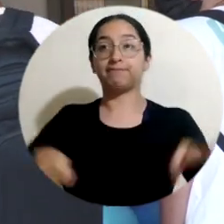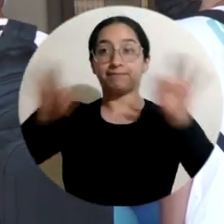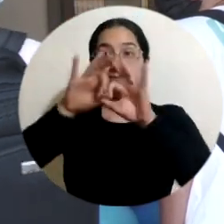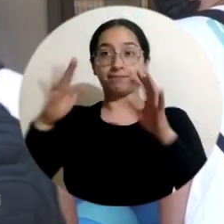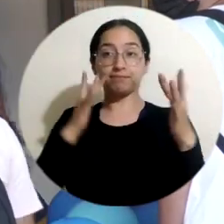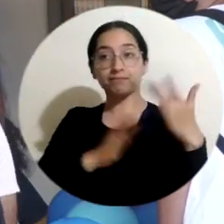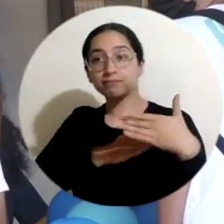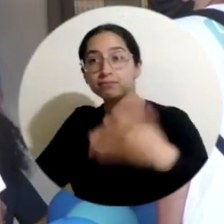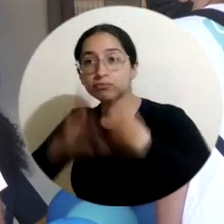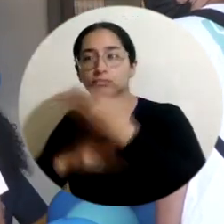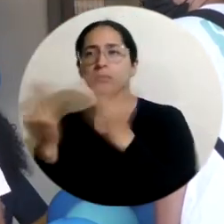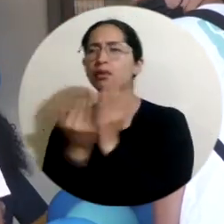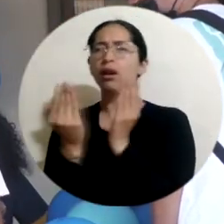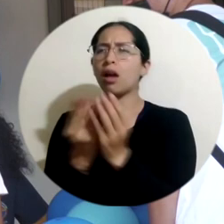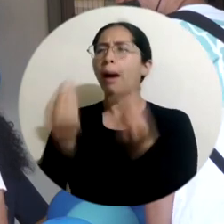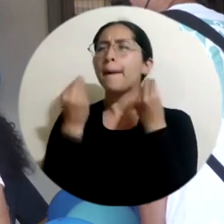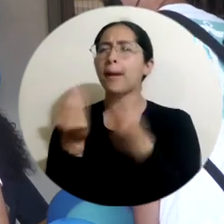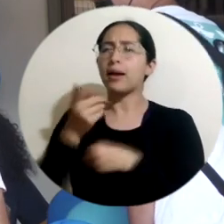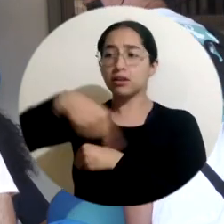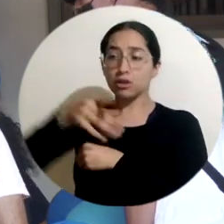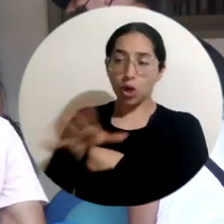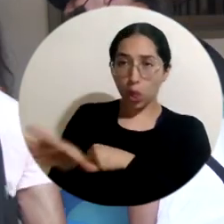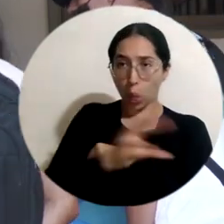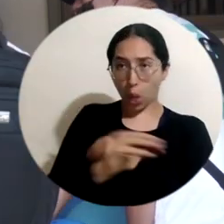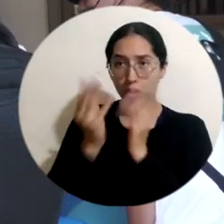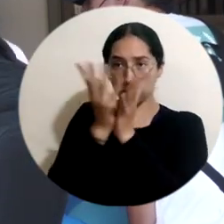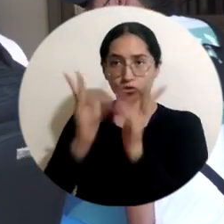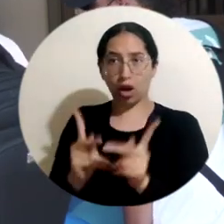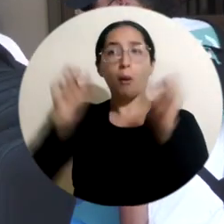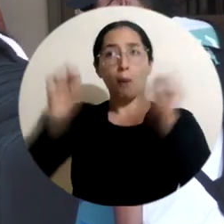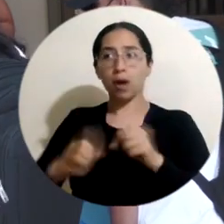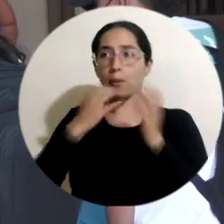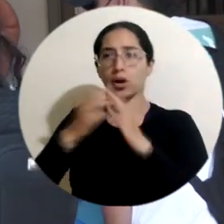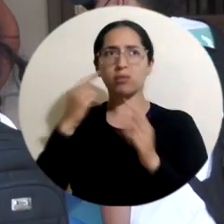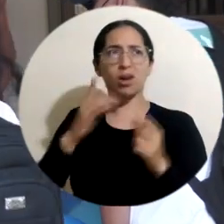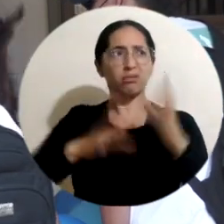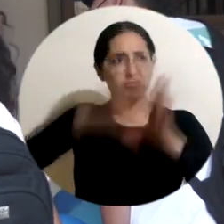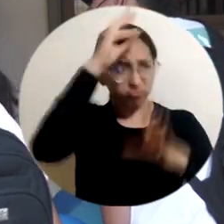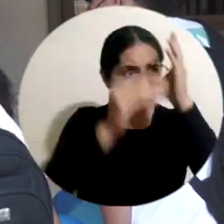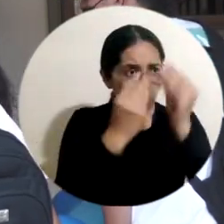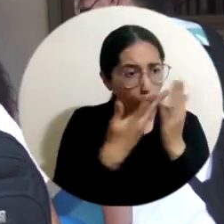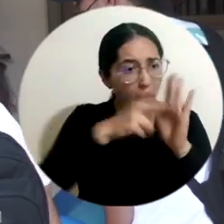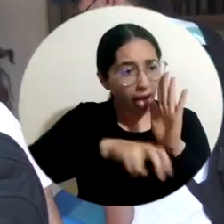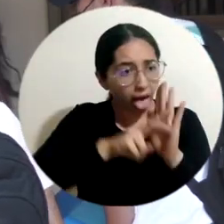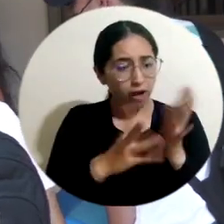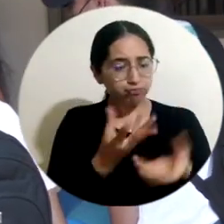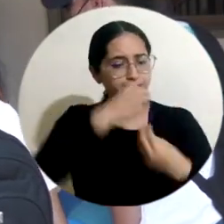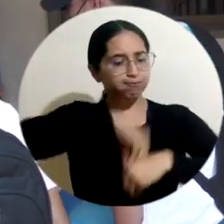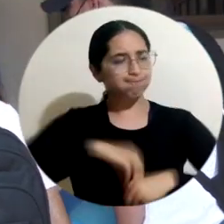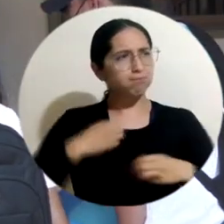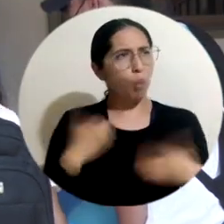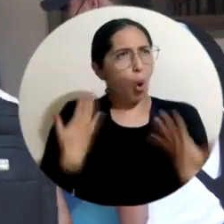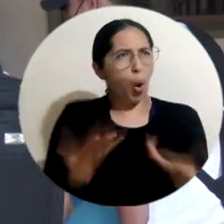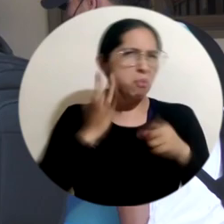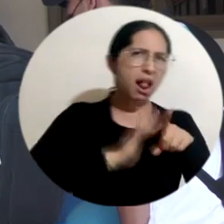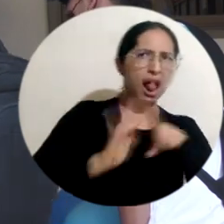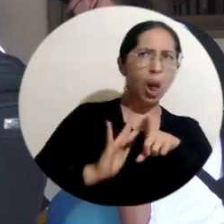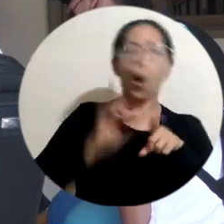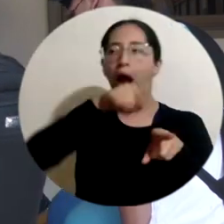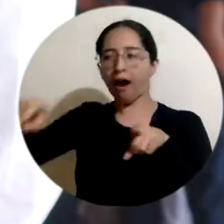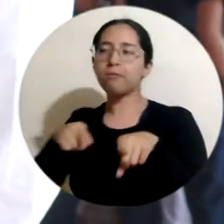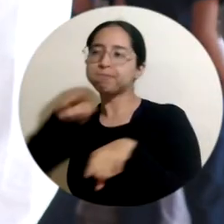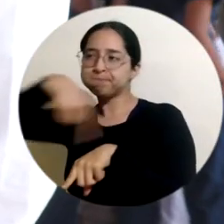educativos para que los estudiantes puedan poner en práctica con la misma comunidad sus habilidades, pero sobre todo también